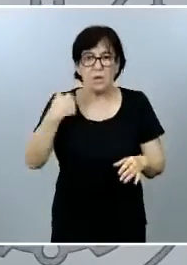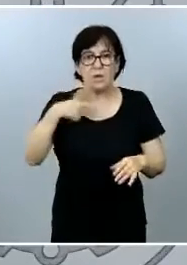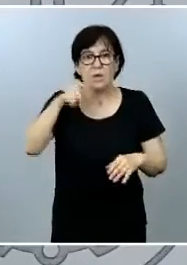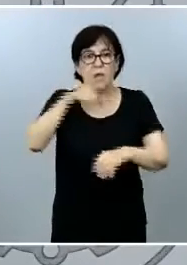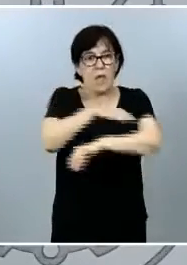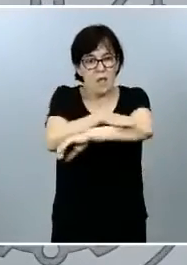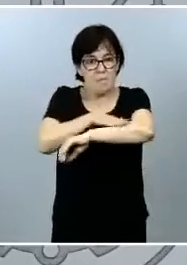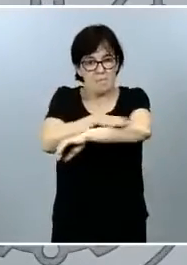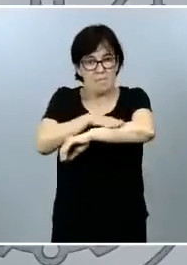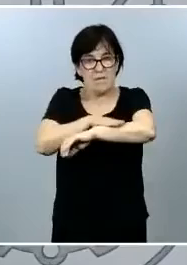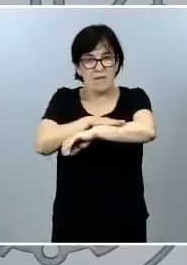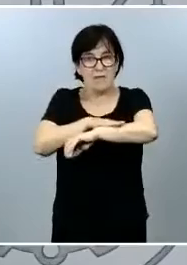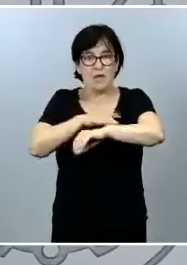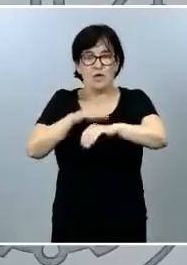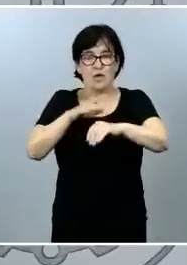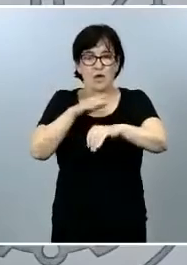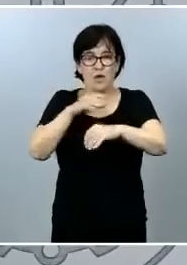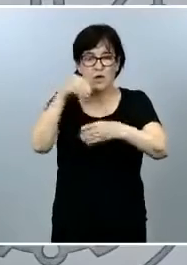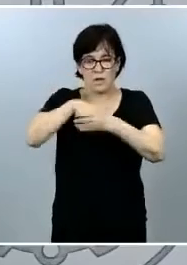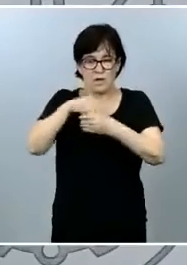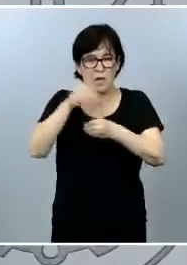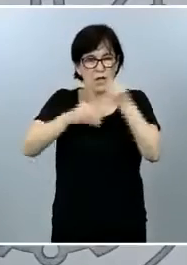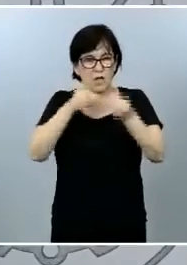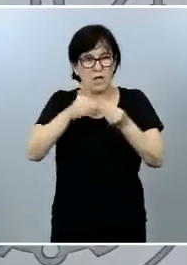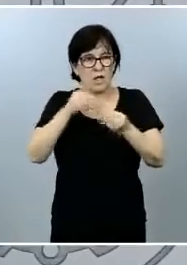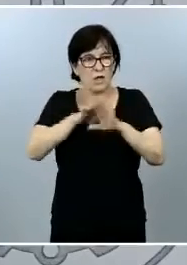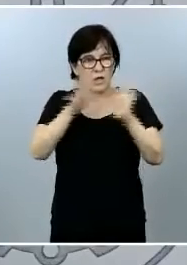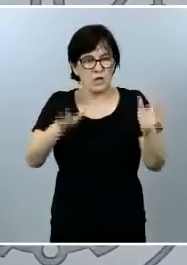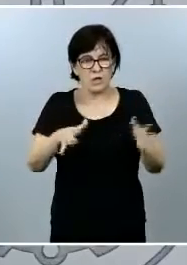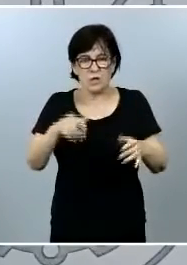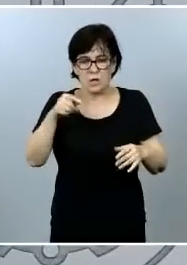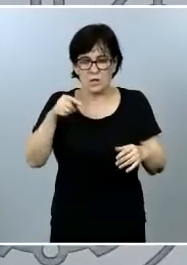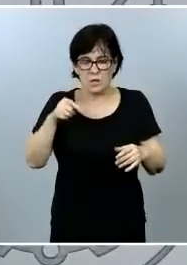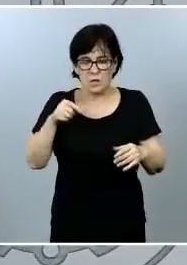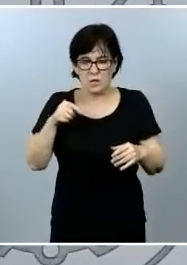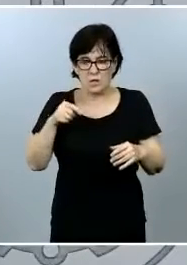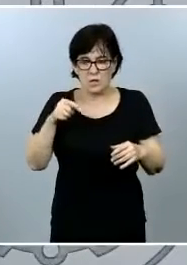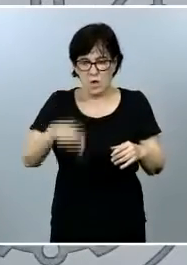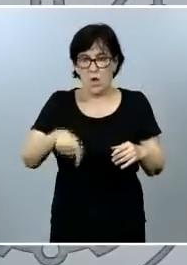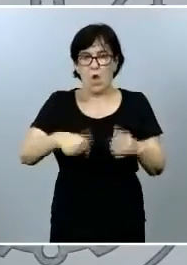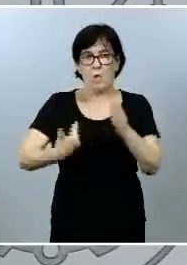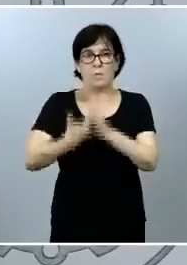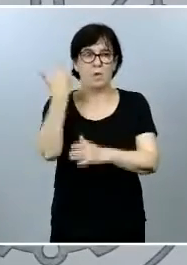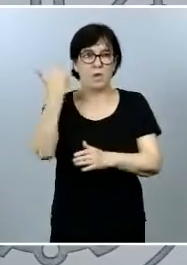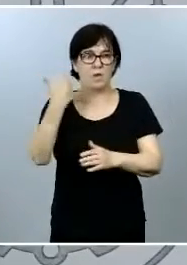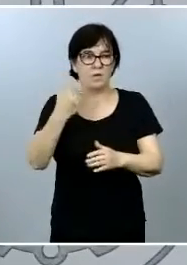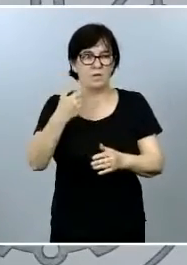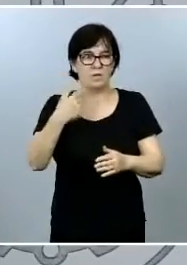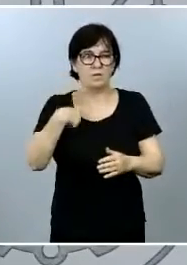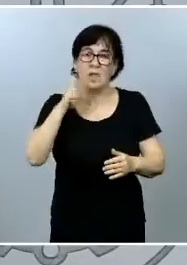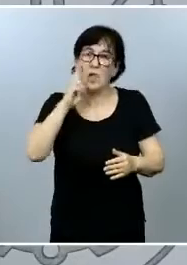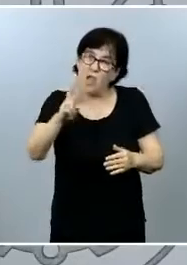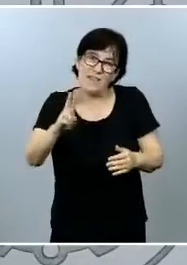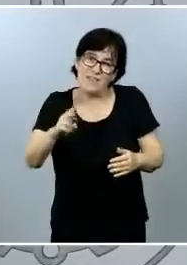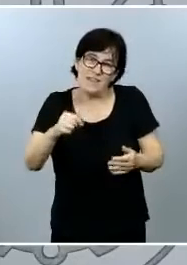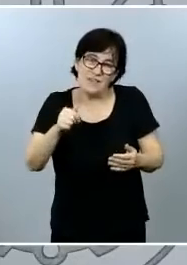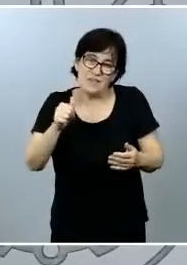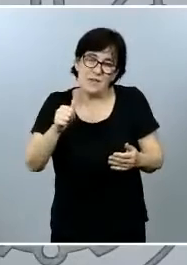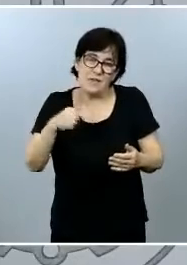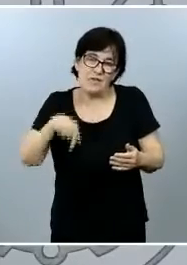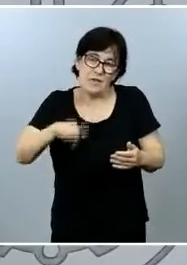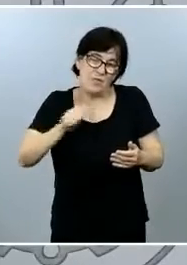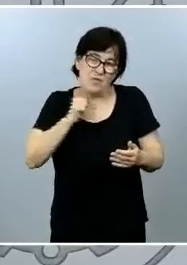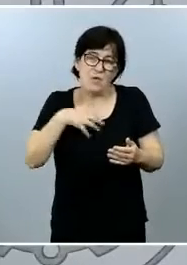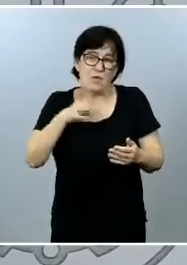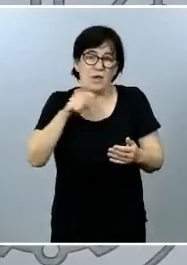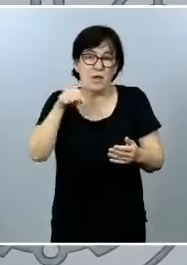en su creo que ha hecho una aclaración a lo largo de de esta mañana no he tenido ocasión de verla pero en este mismo sentido